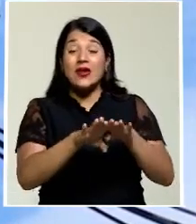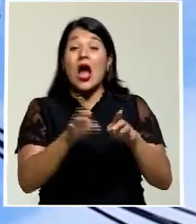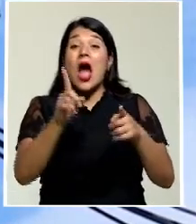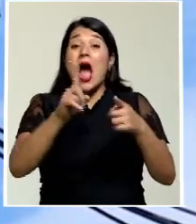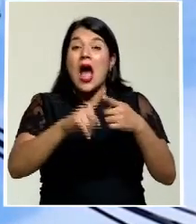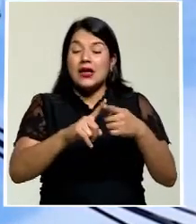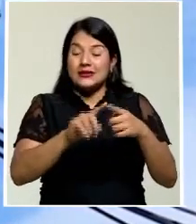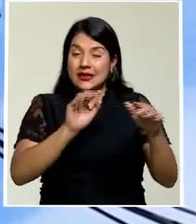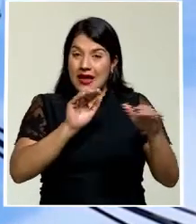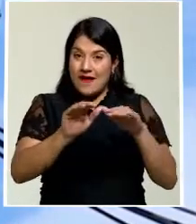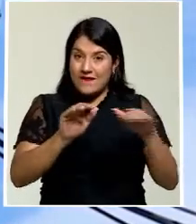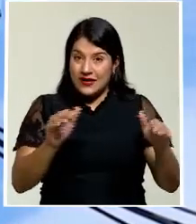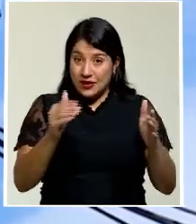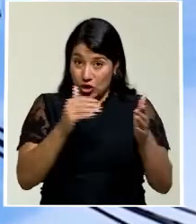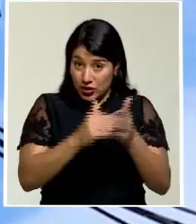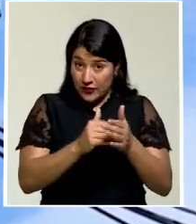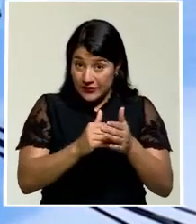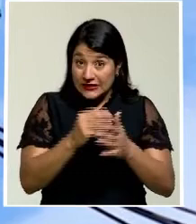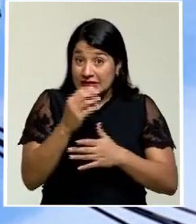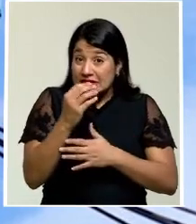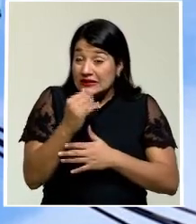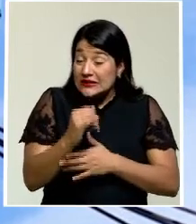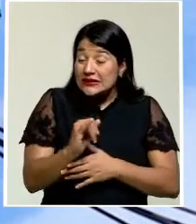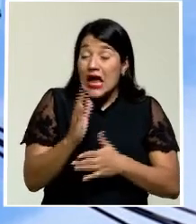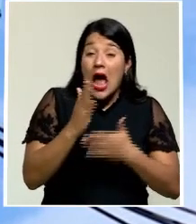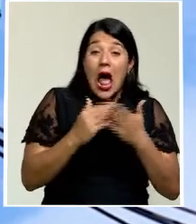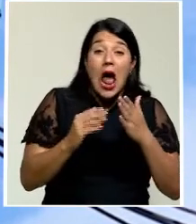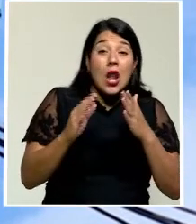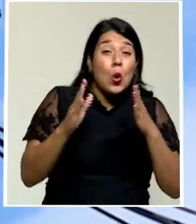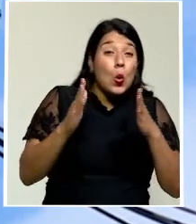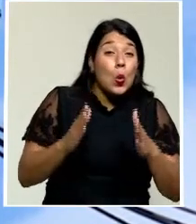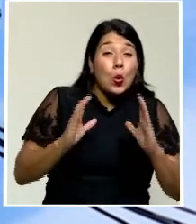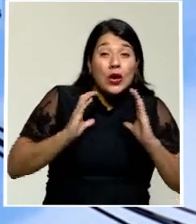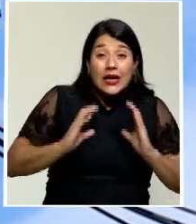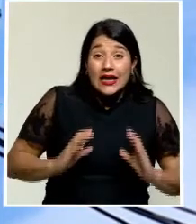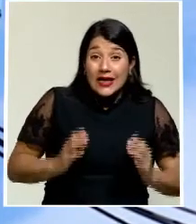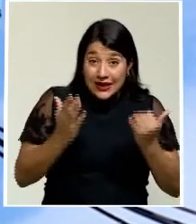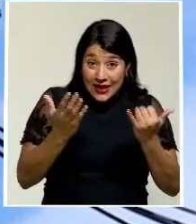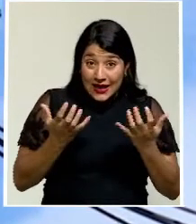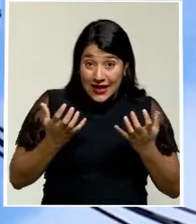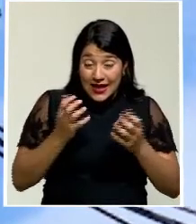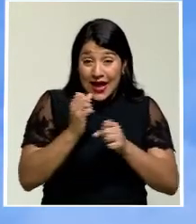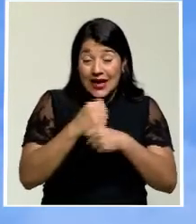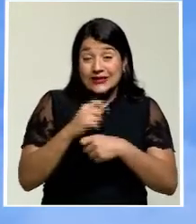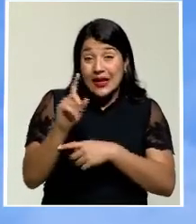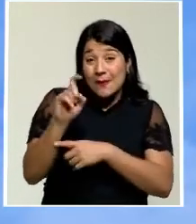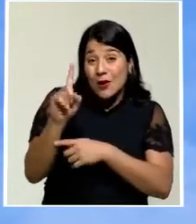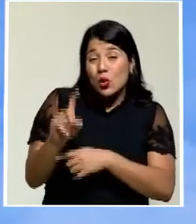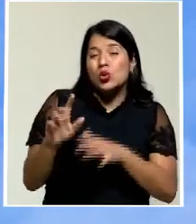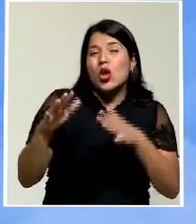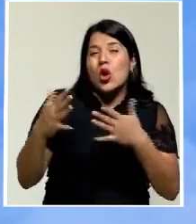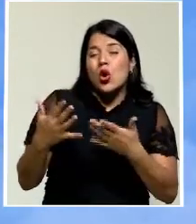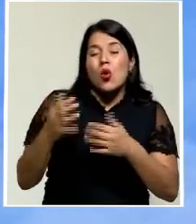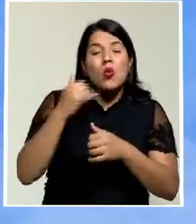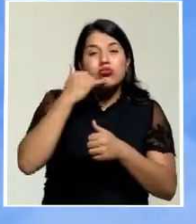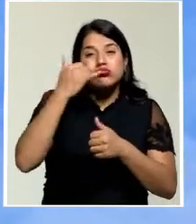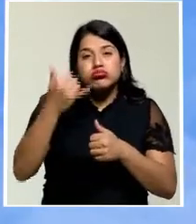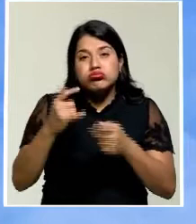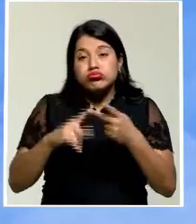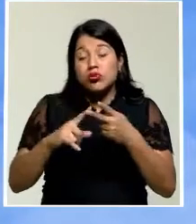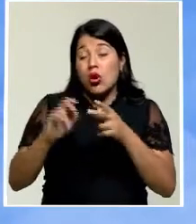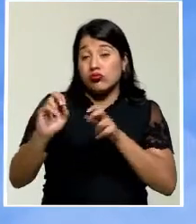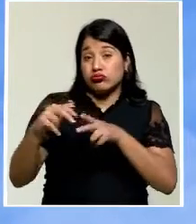aviso. Los clientes que deseen realizar alguna consulta lo pueden hacer mediante los canales virtuales de atención o bien